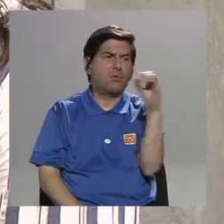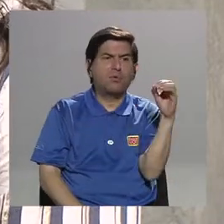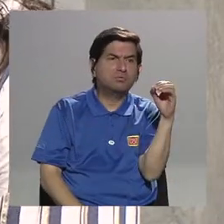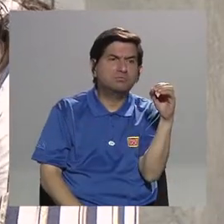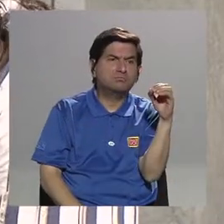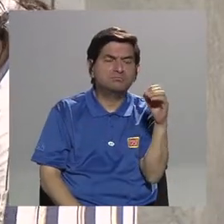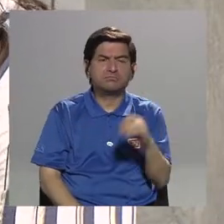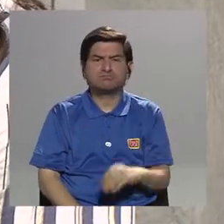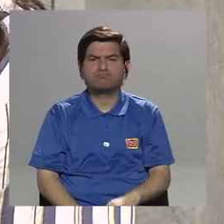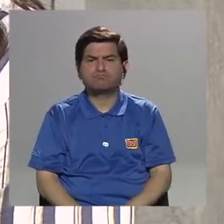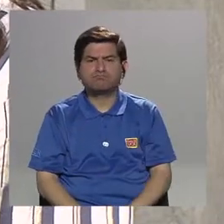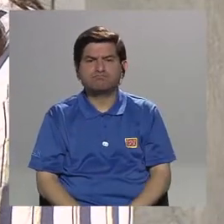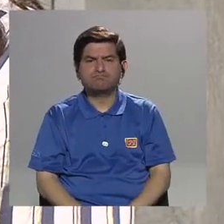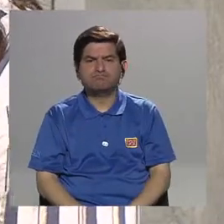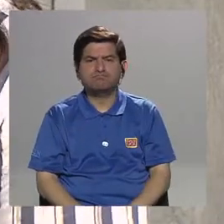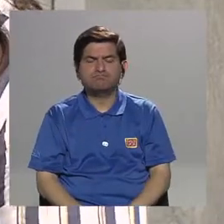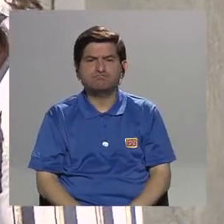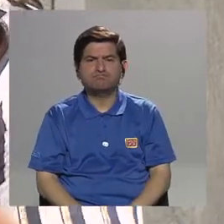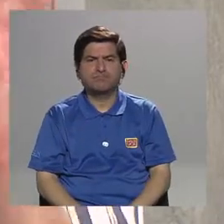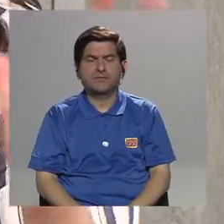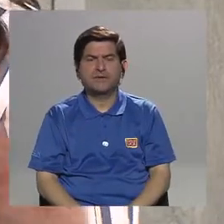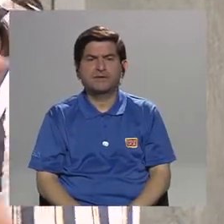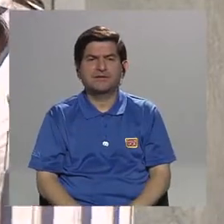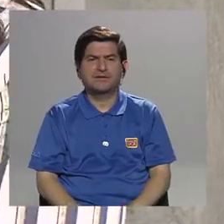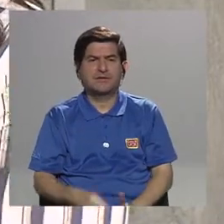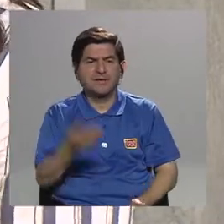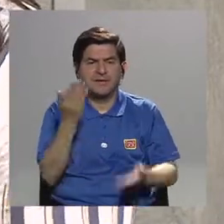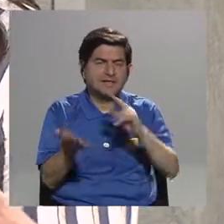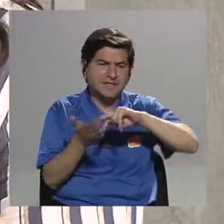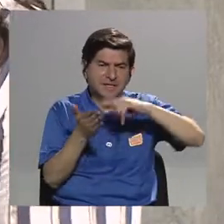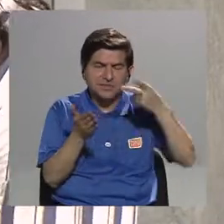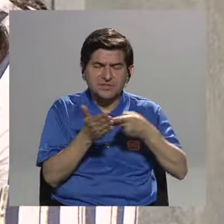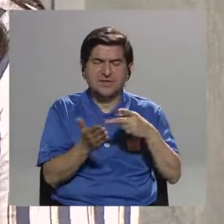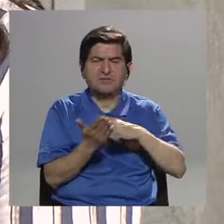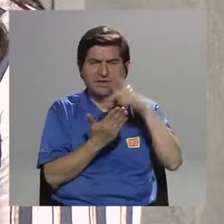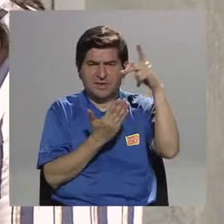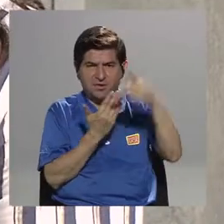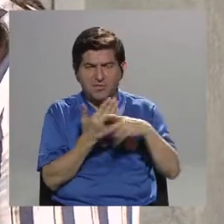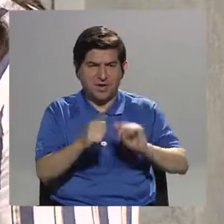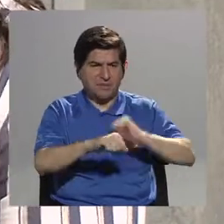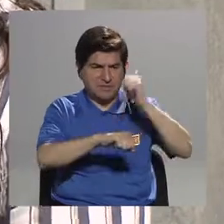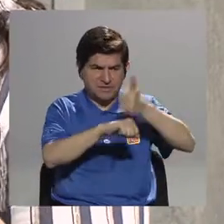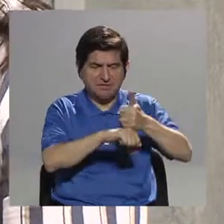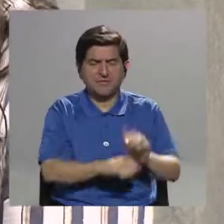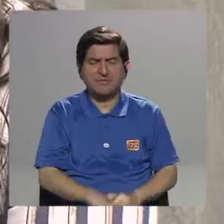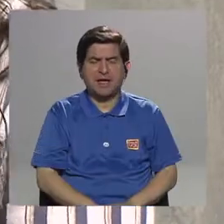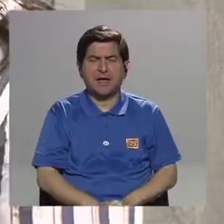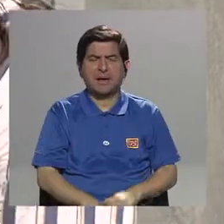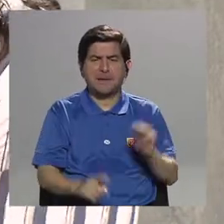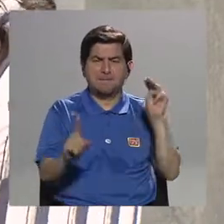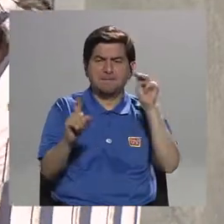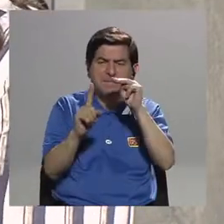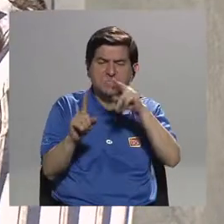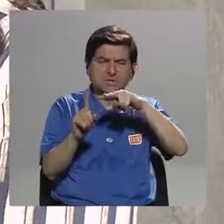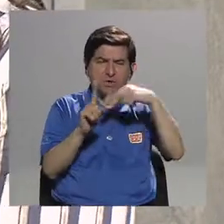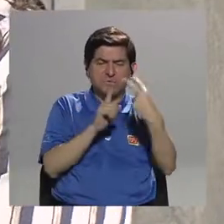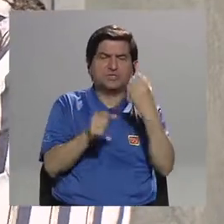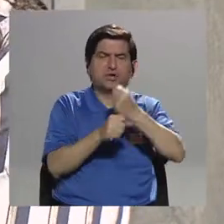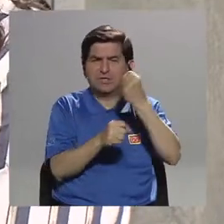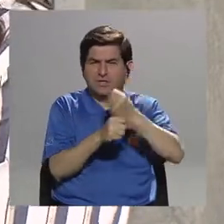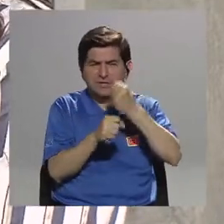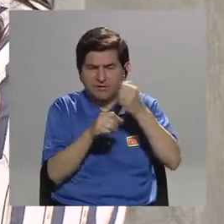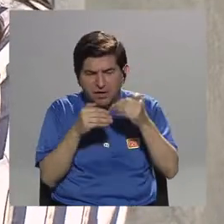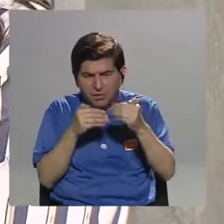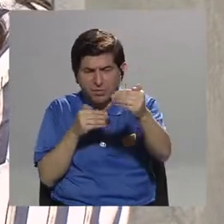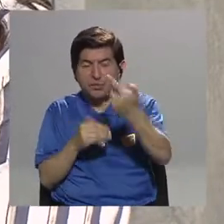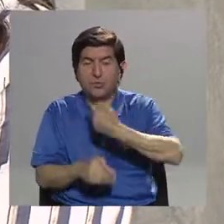todo lo que conlleva tener un programa, ¿verdad? Crearle una misión, una visión, trabajar constantemente